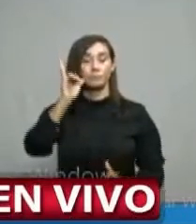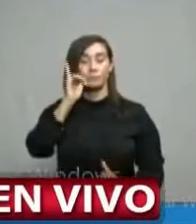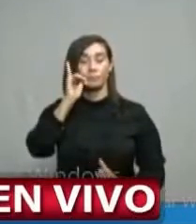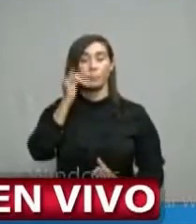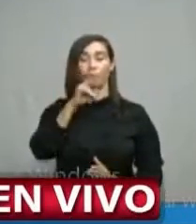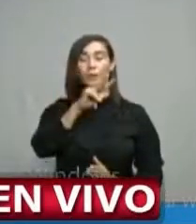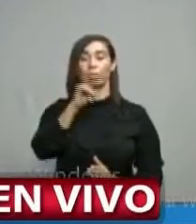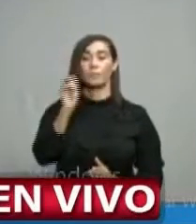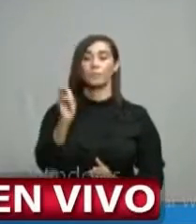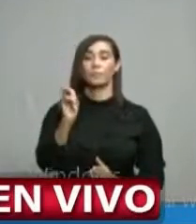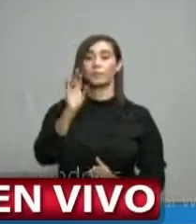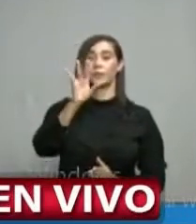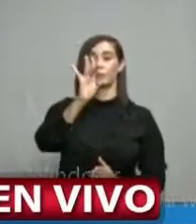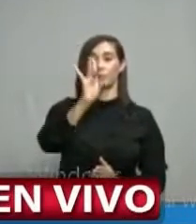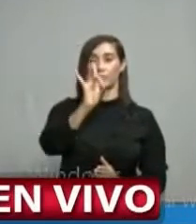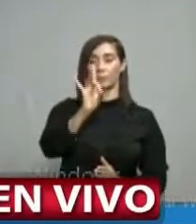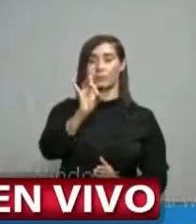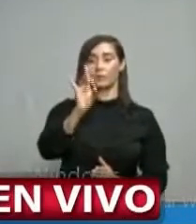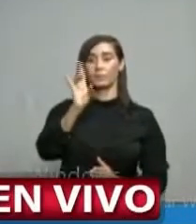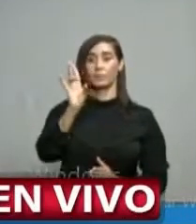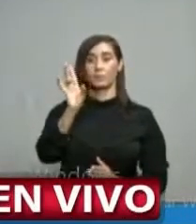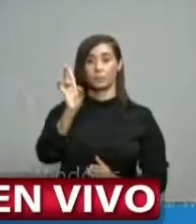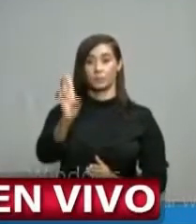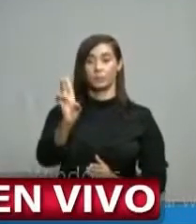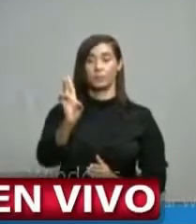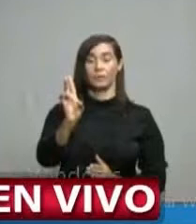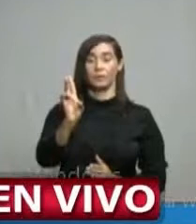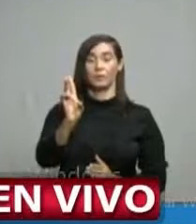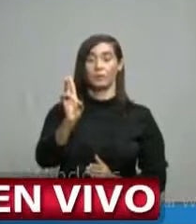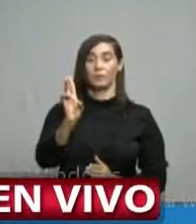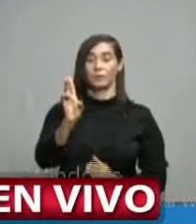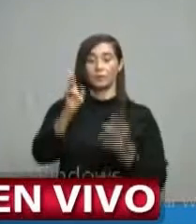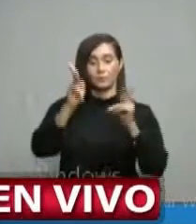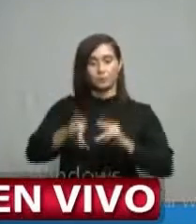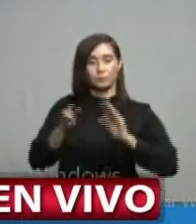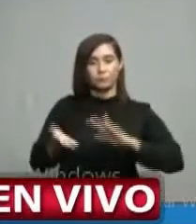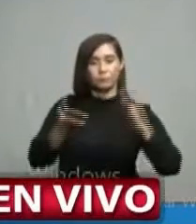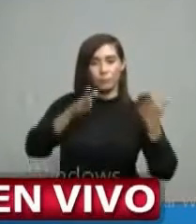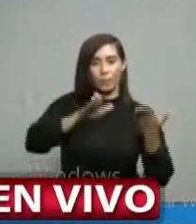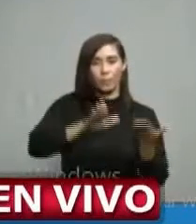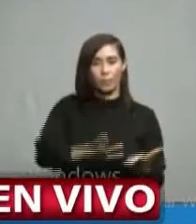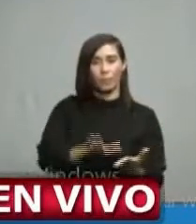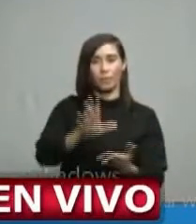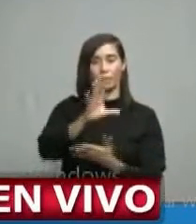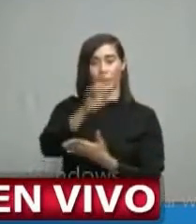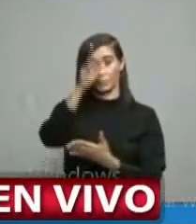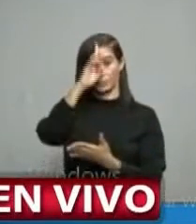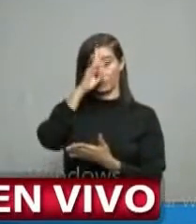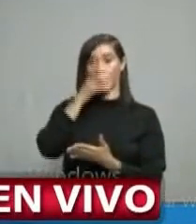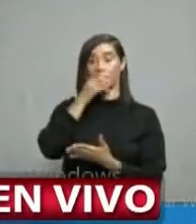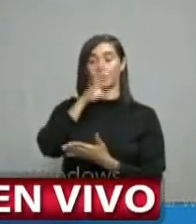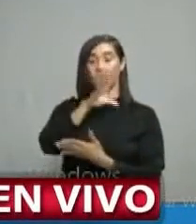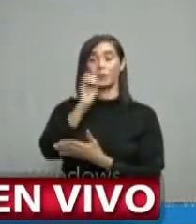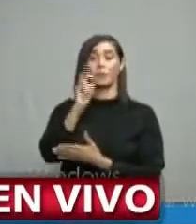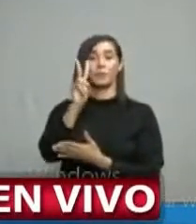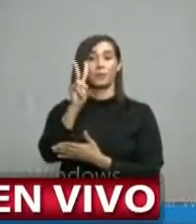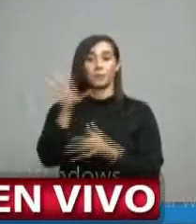287. El número de fallecidos 502